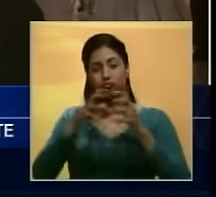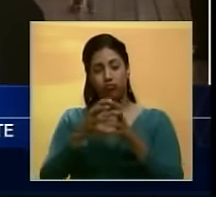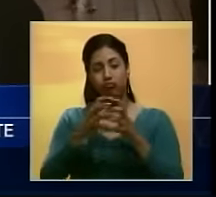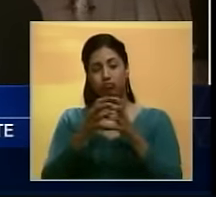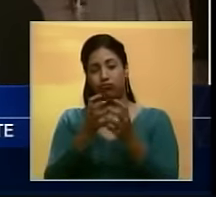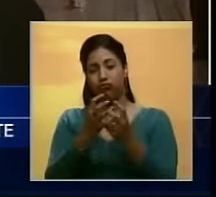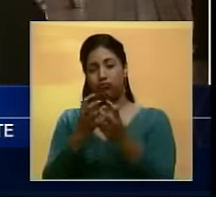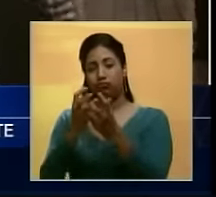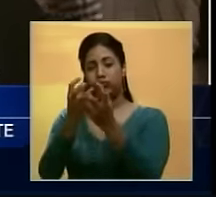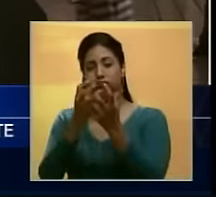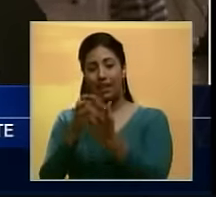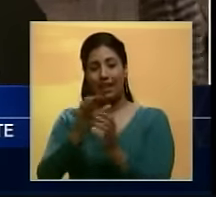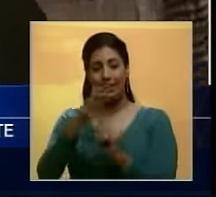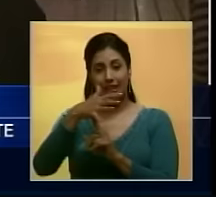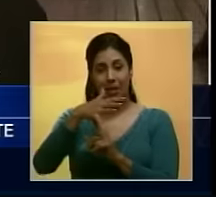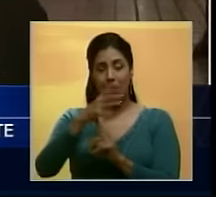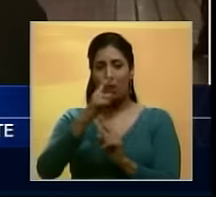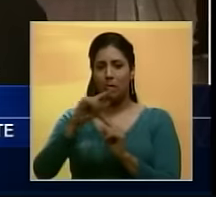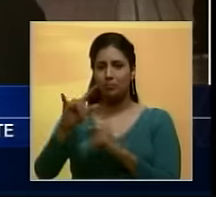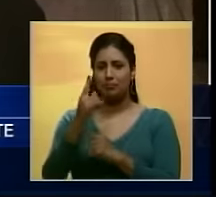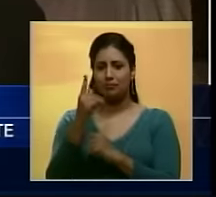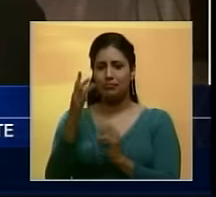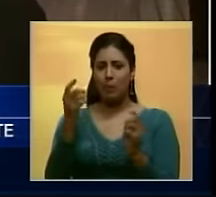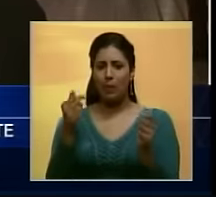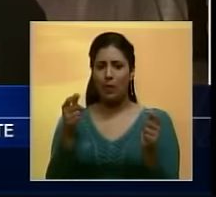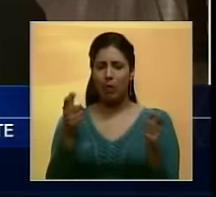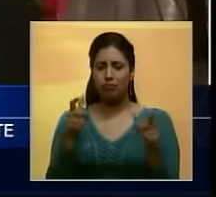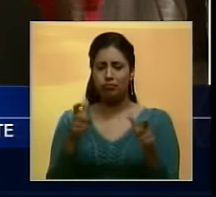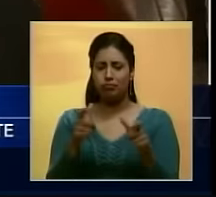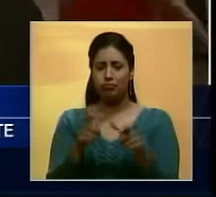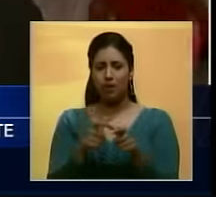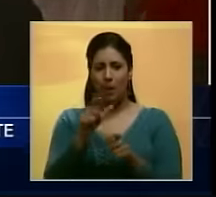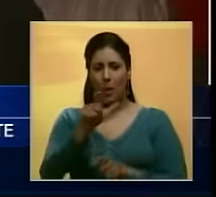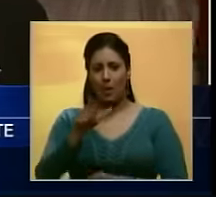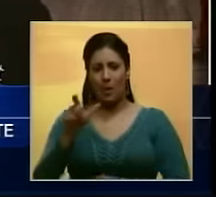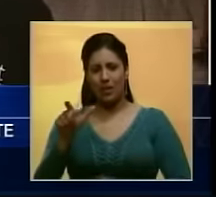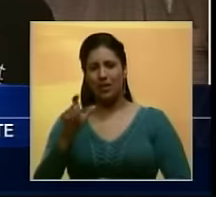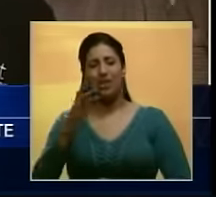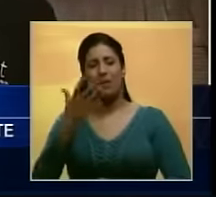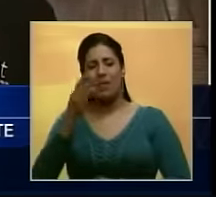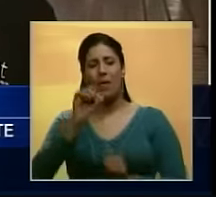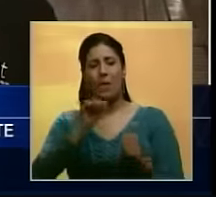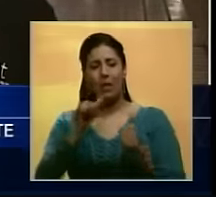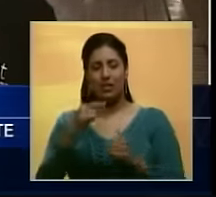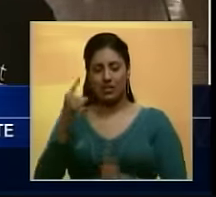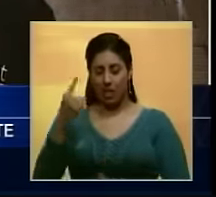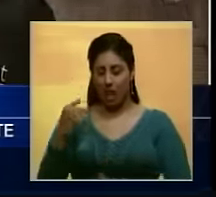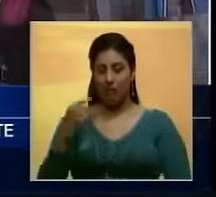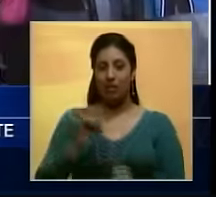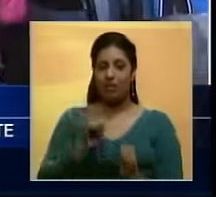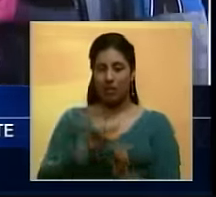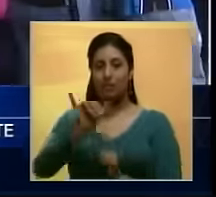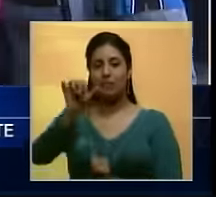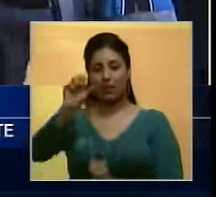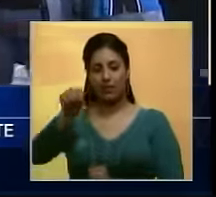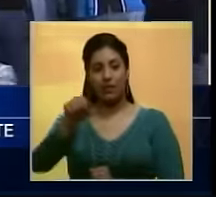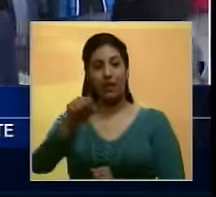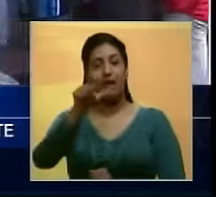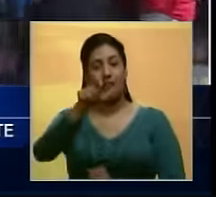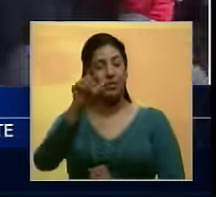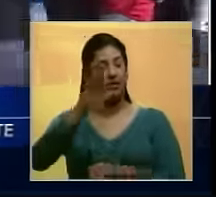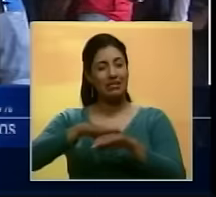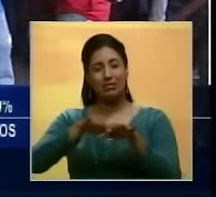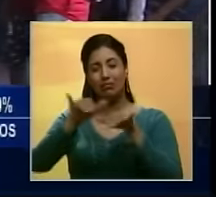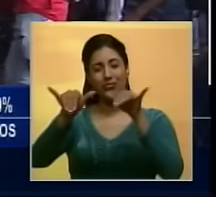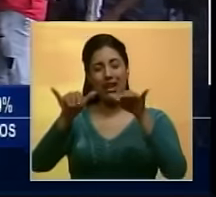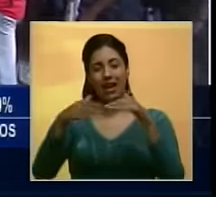significativo en el terminal. Y no ha sido así, más bien el movimiento se ha generado a partir del día de ayer. Los destinos más